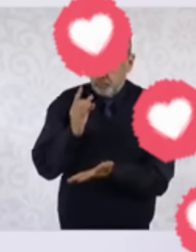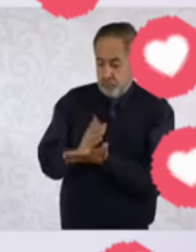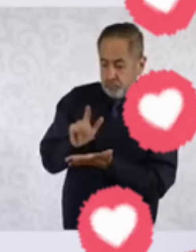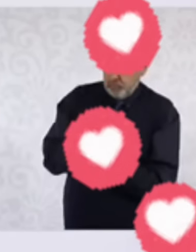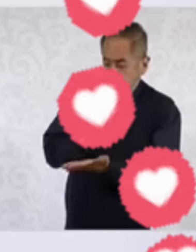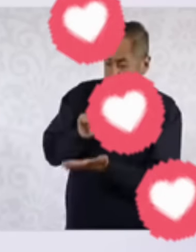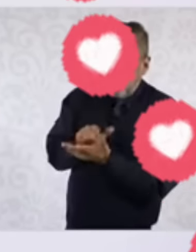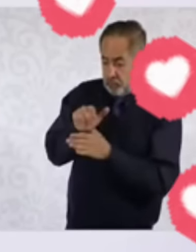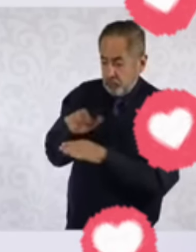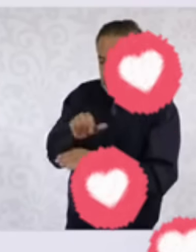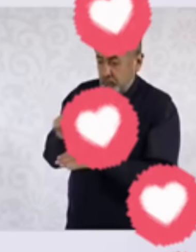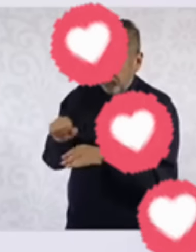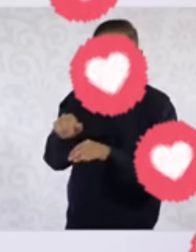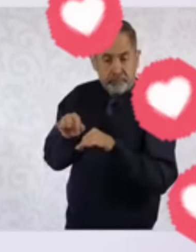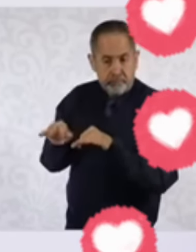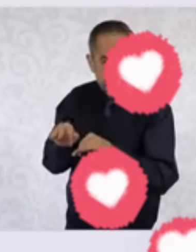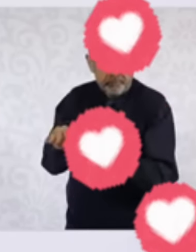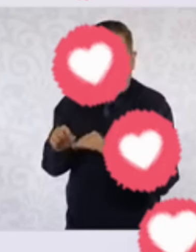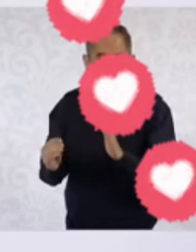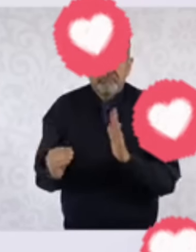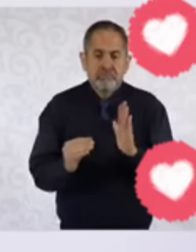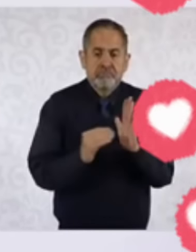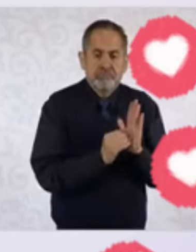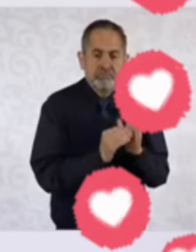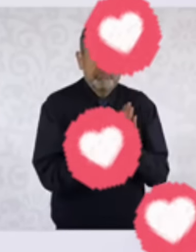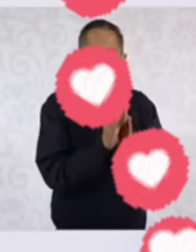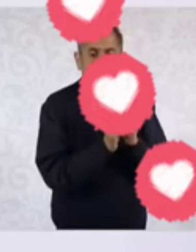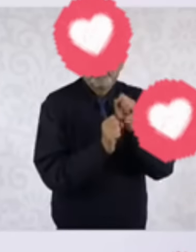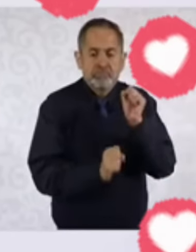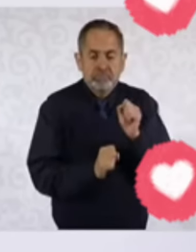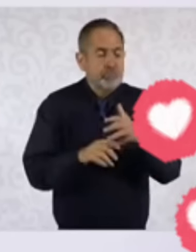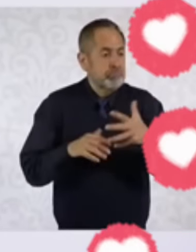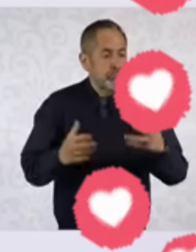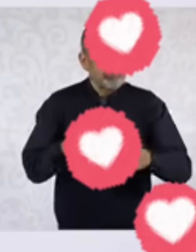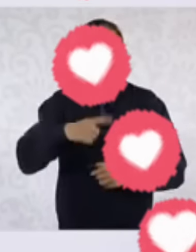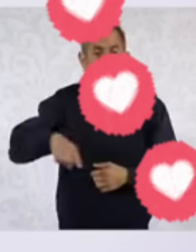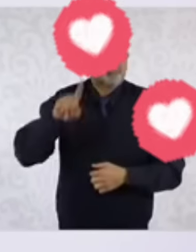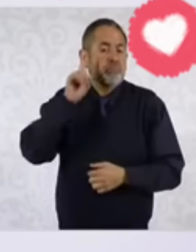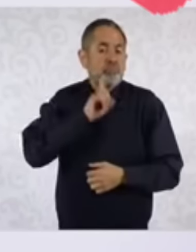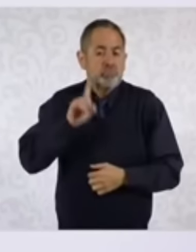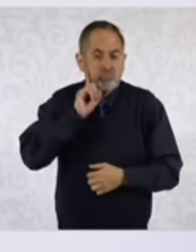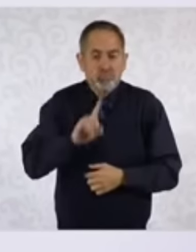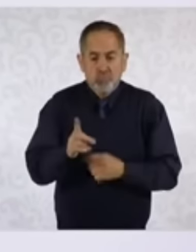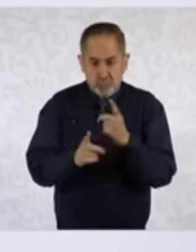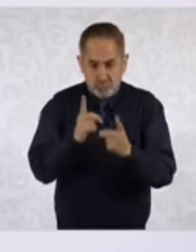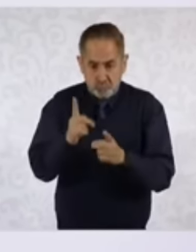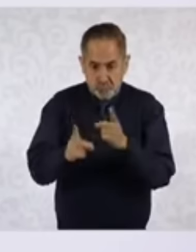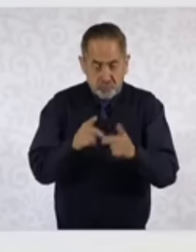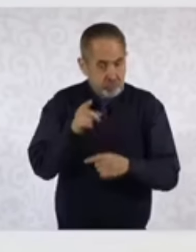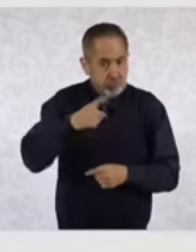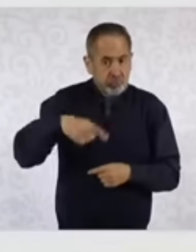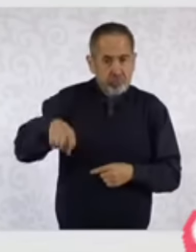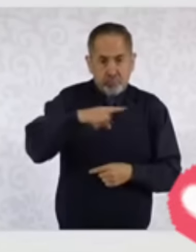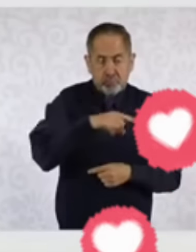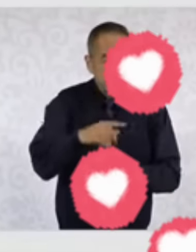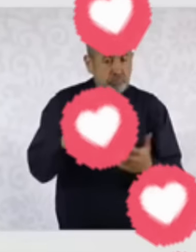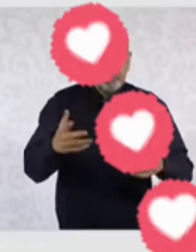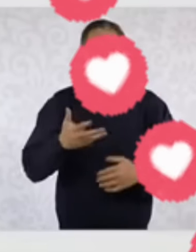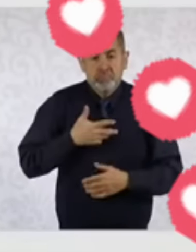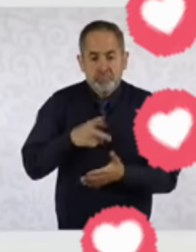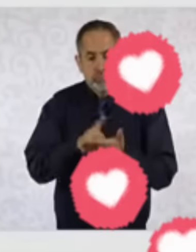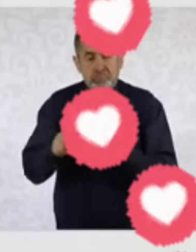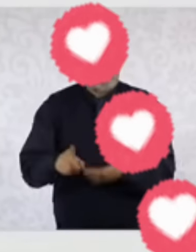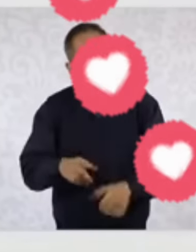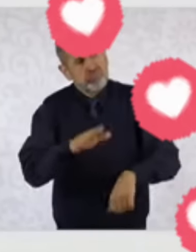del Trabajo. Entonces, las mujeres deportistas tienen derecho a